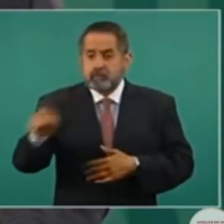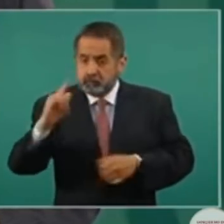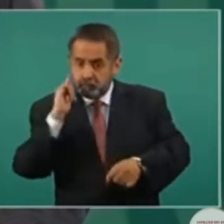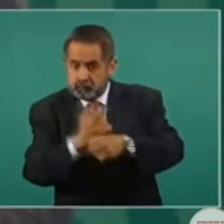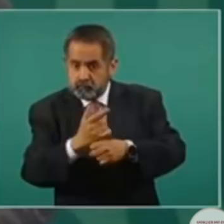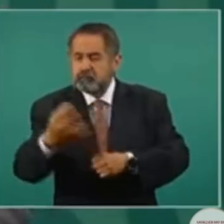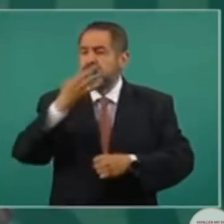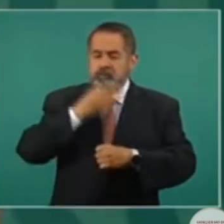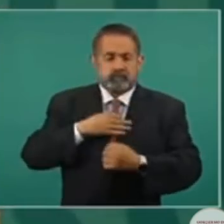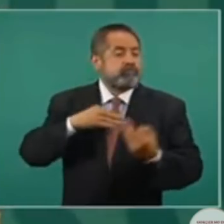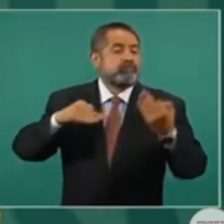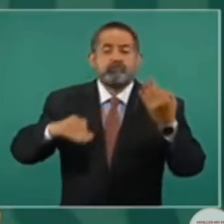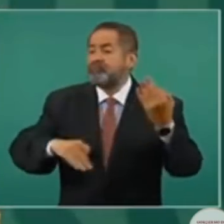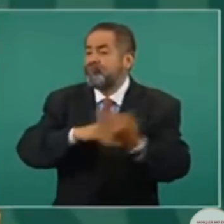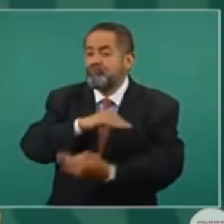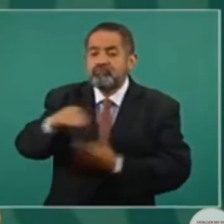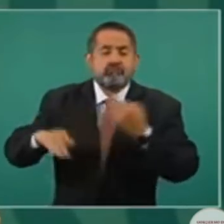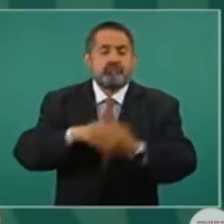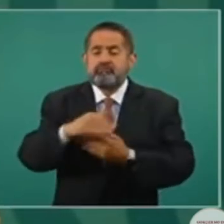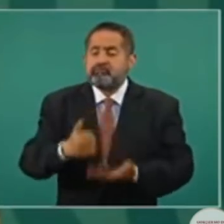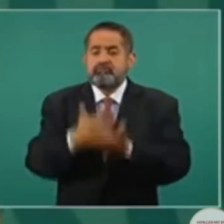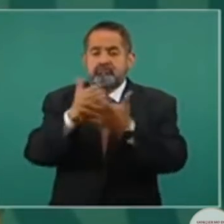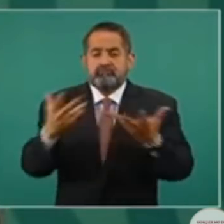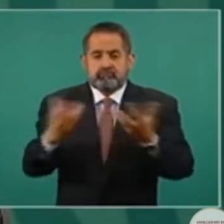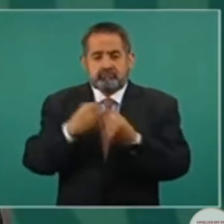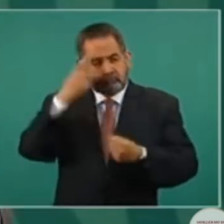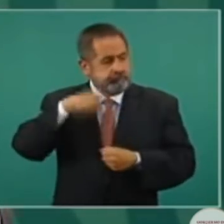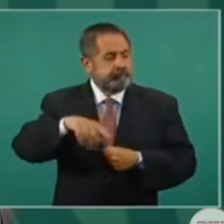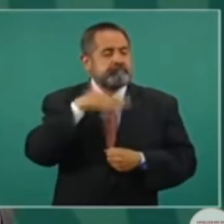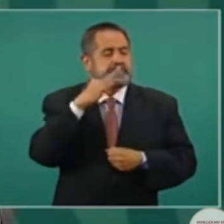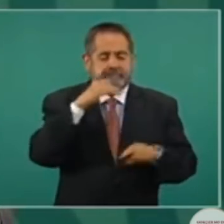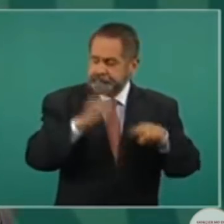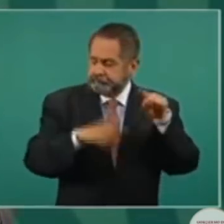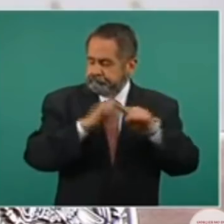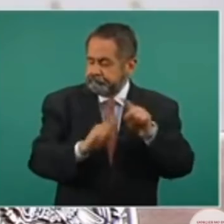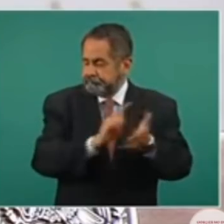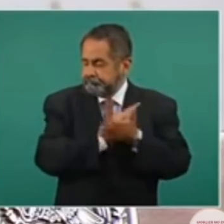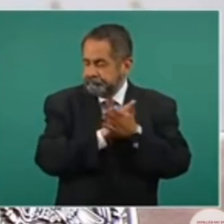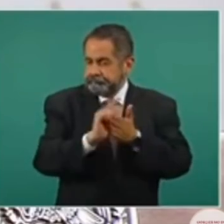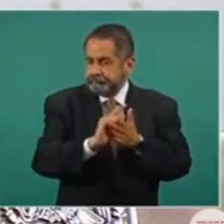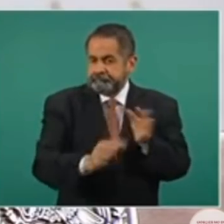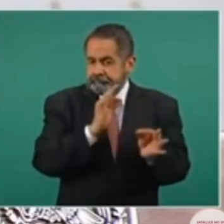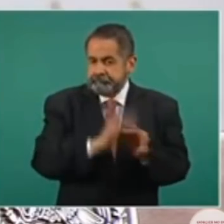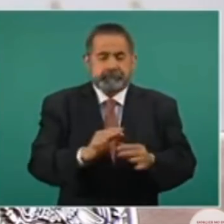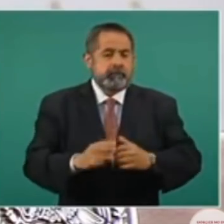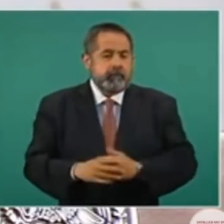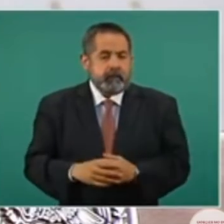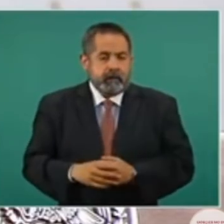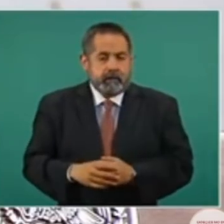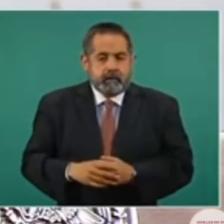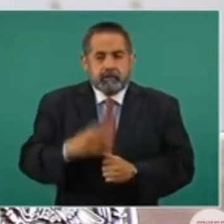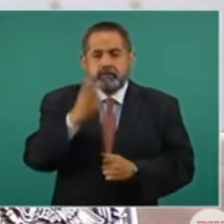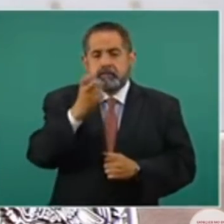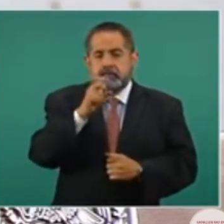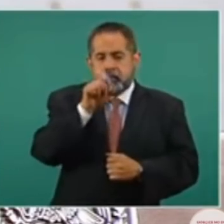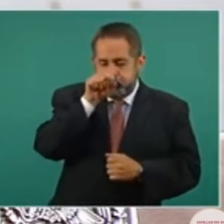todos a purificar la vida pública. Es que ese es el